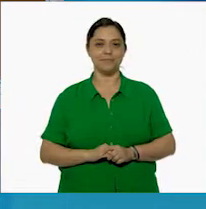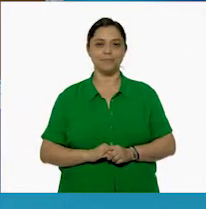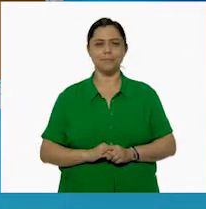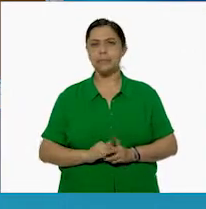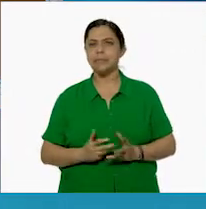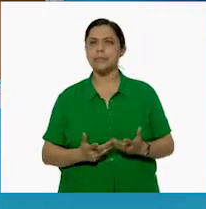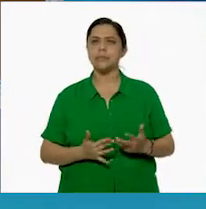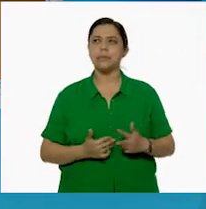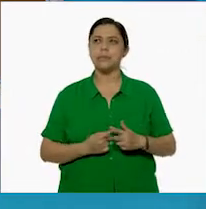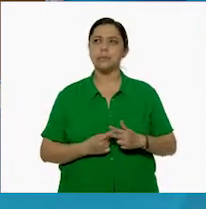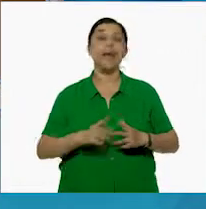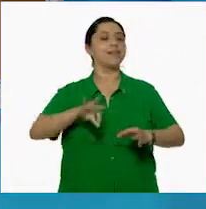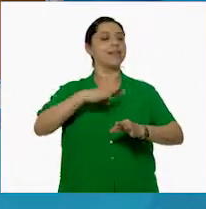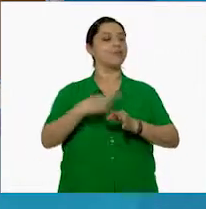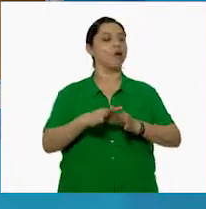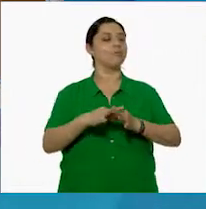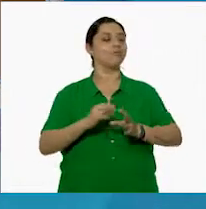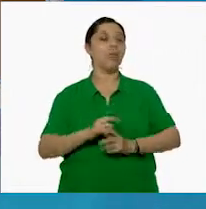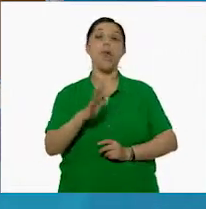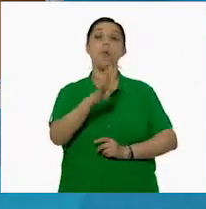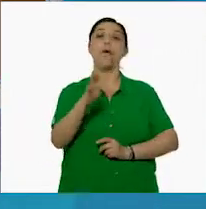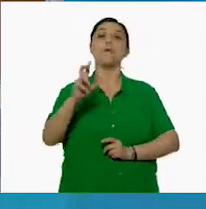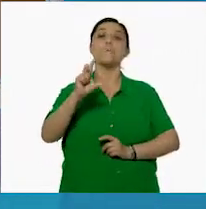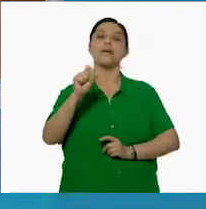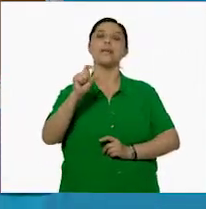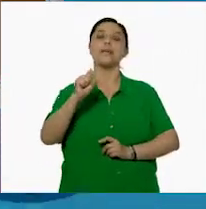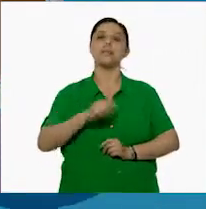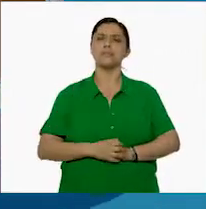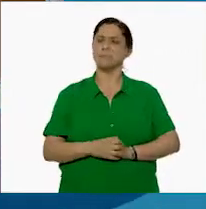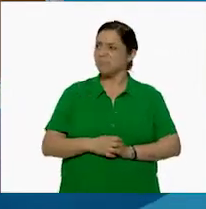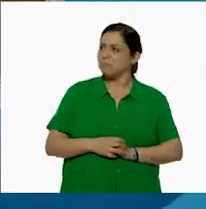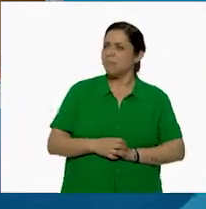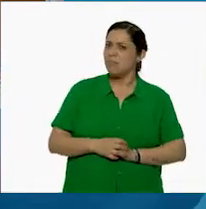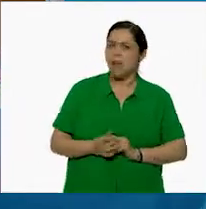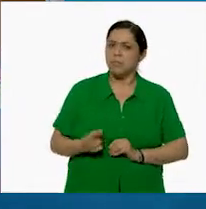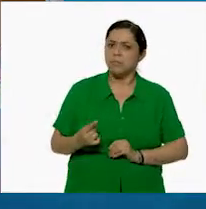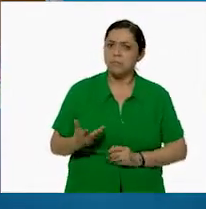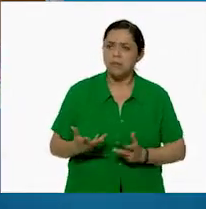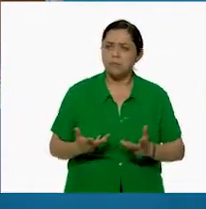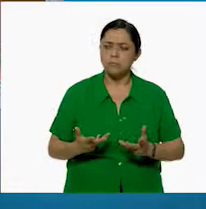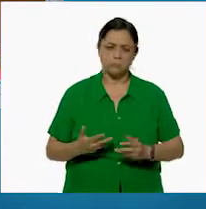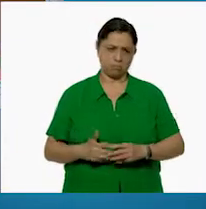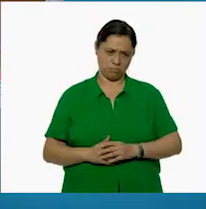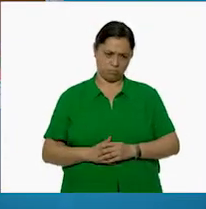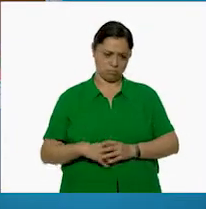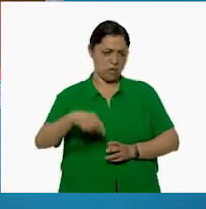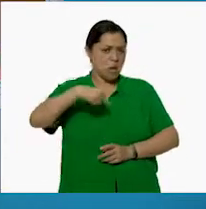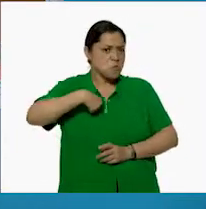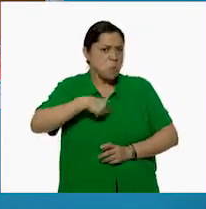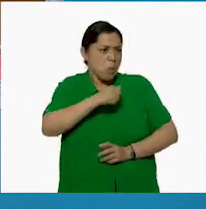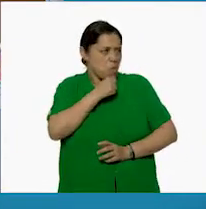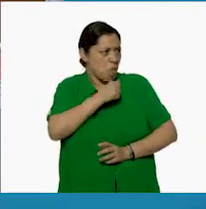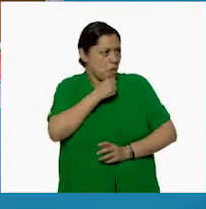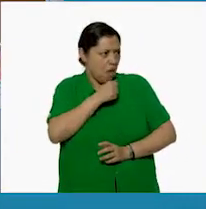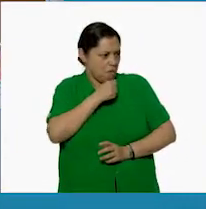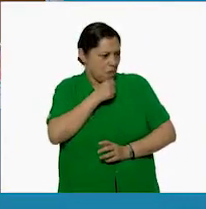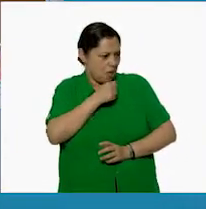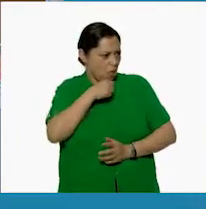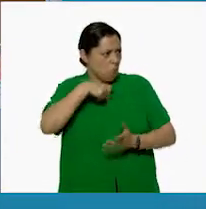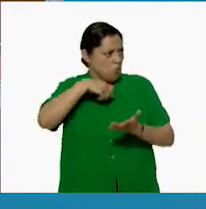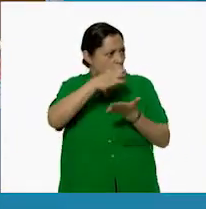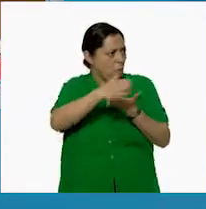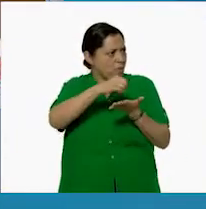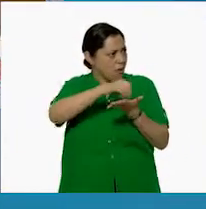Son, eh... ¡Listo! Son 420. ¿Qué? No, pero, sí. Todavía ni siquiera empezaba a apuntar en el cuaderno.